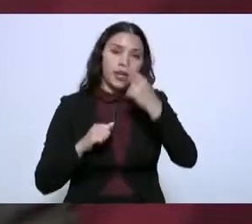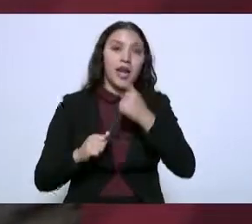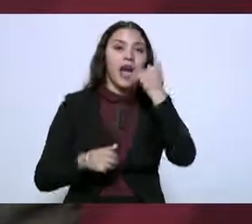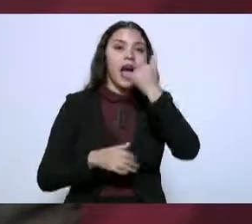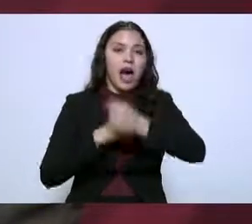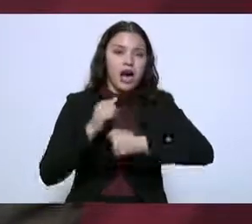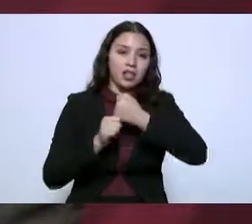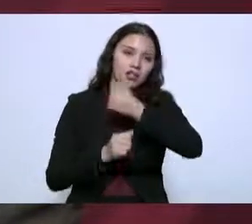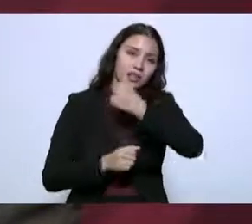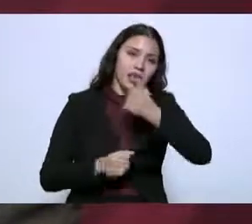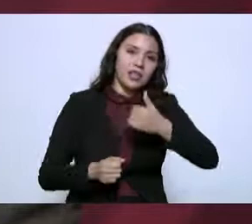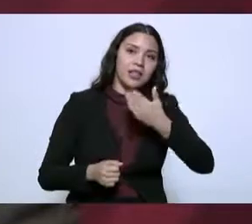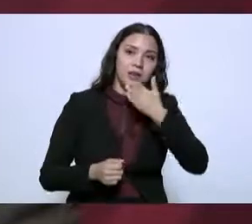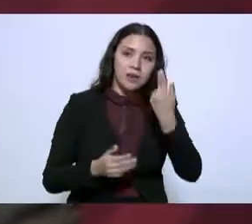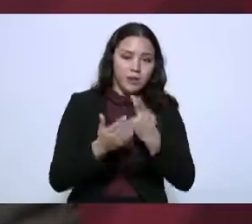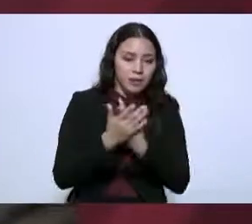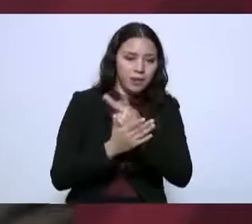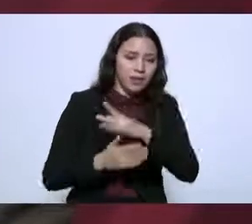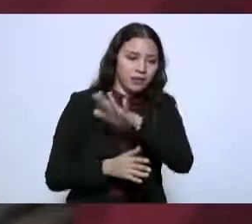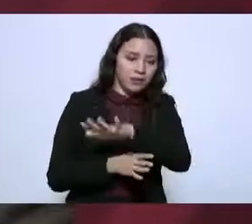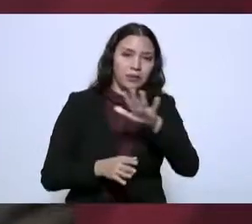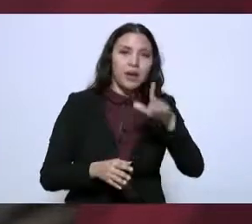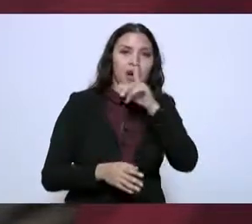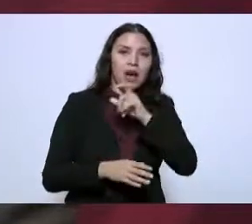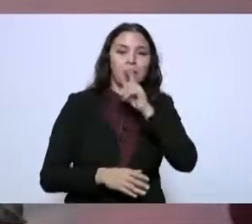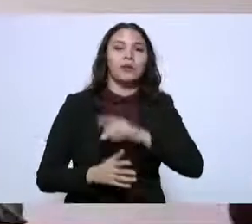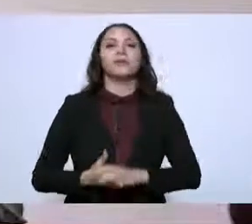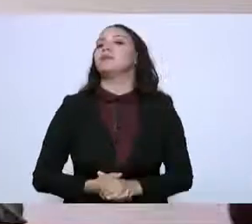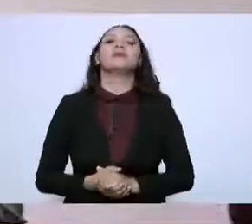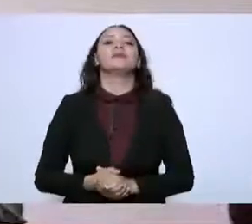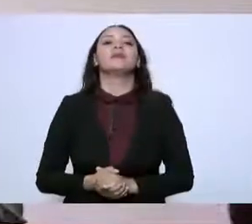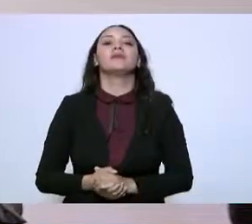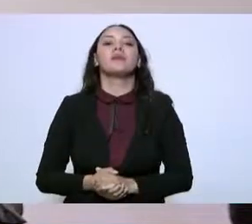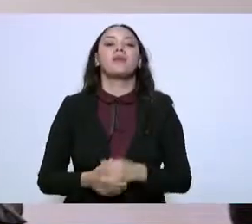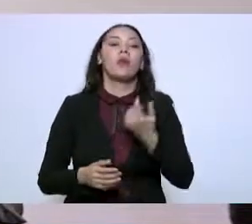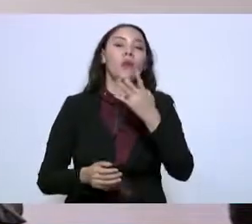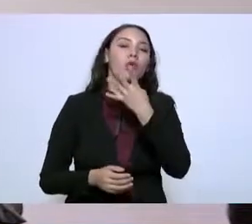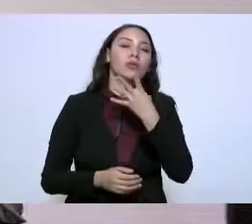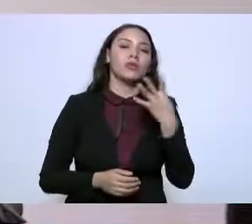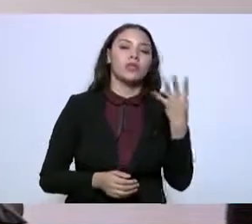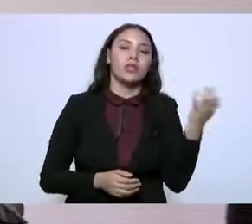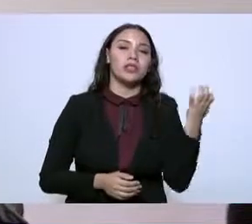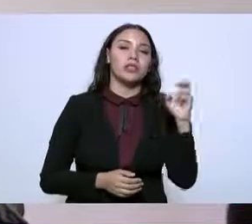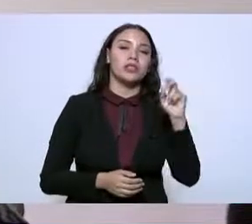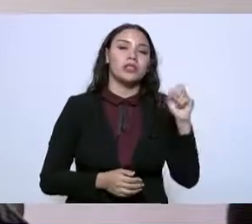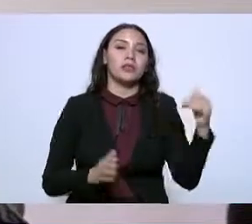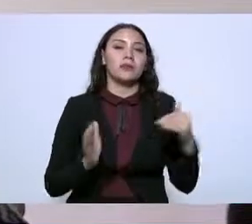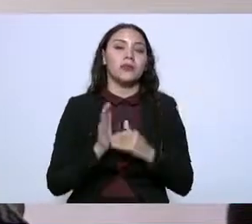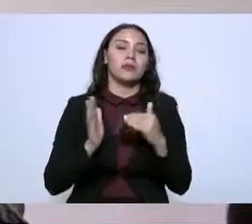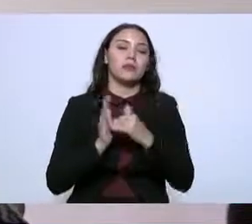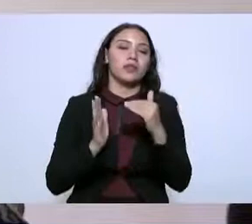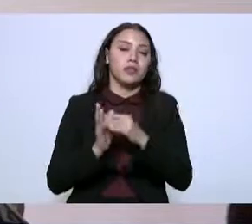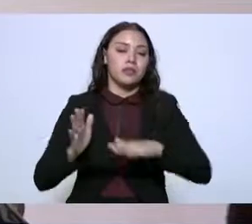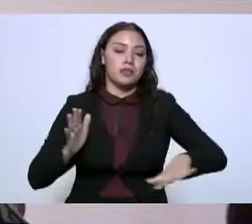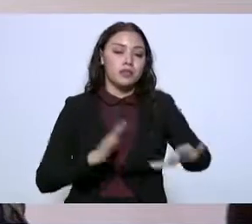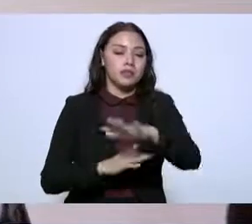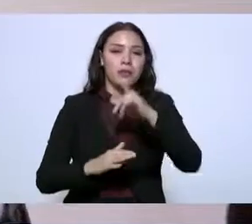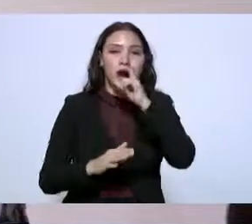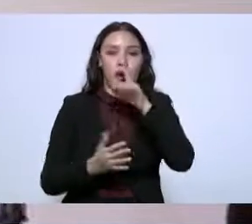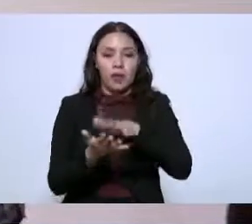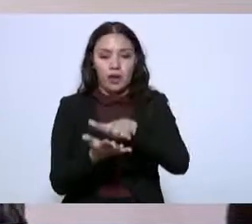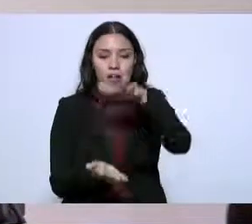México debe cumplir en el Tratado Internacional de Aguas, que es de 430 mil millones de metros cúbicos.